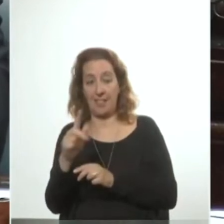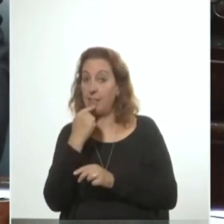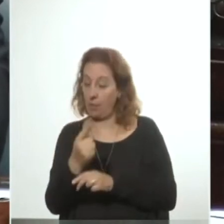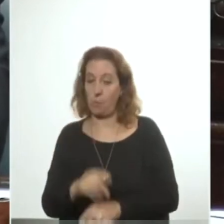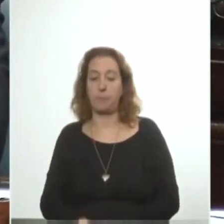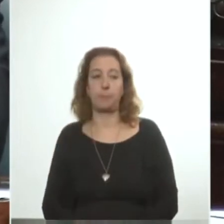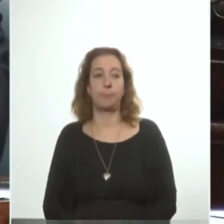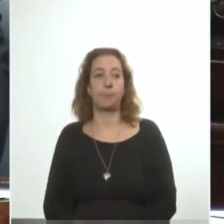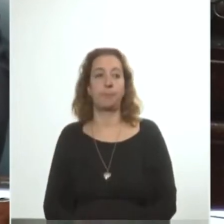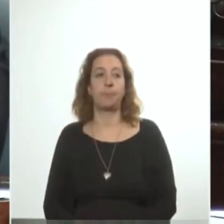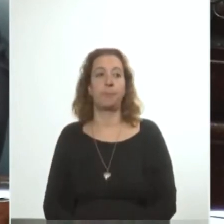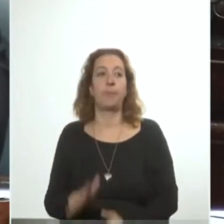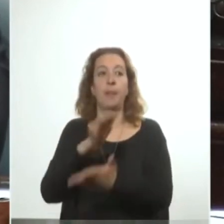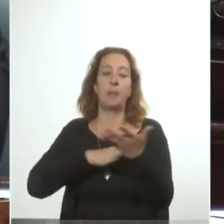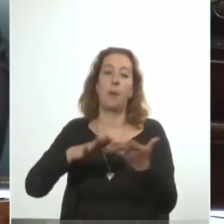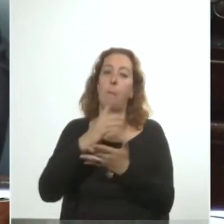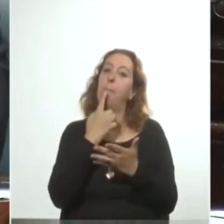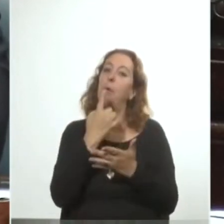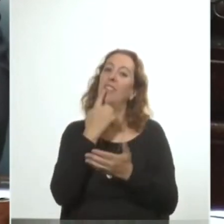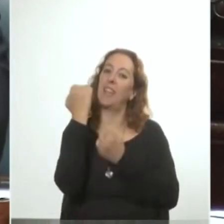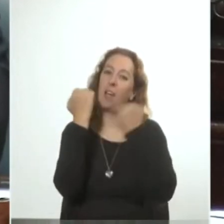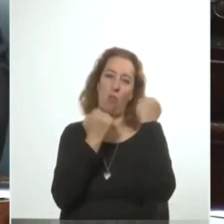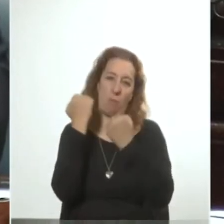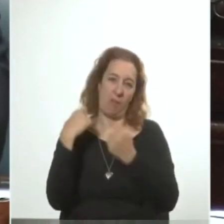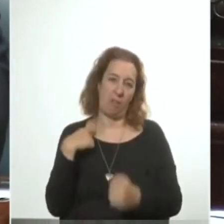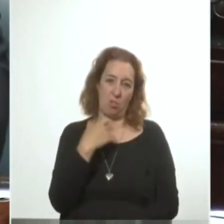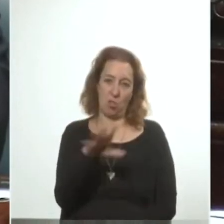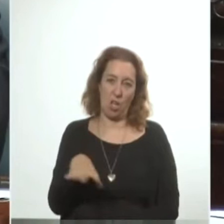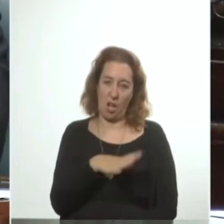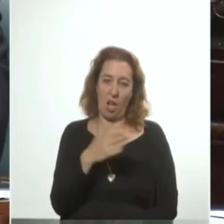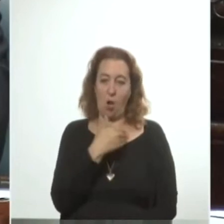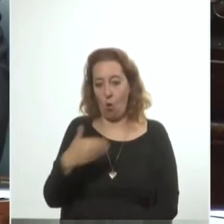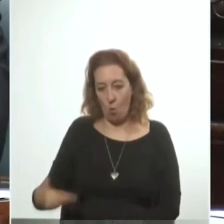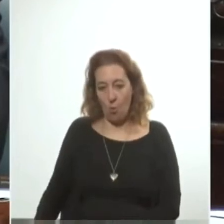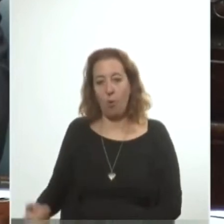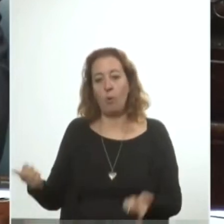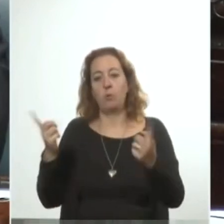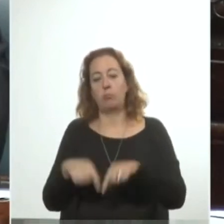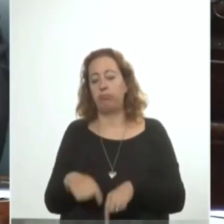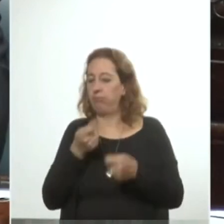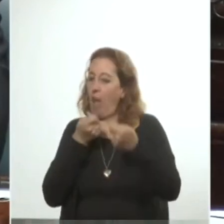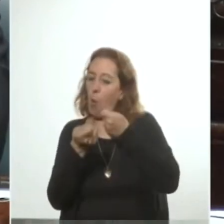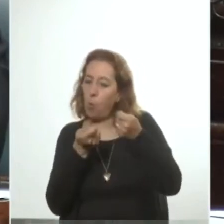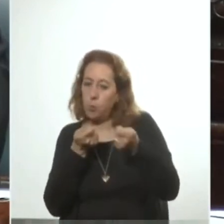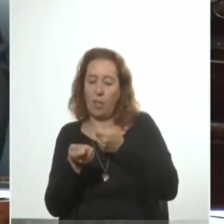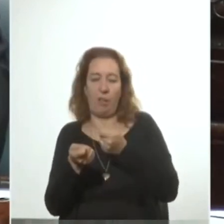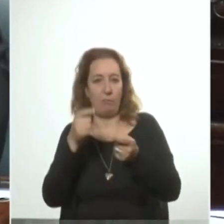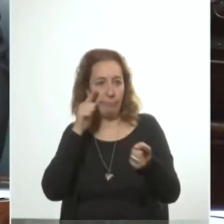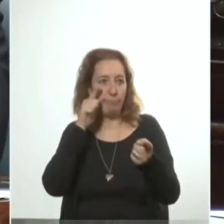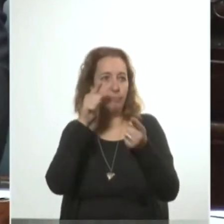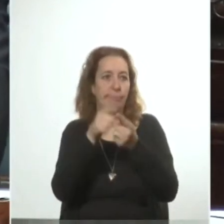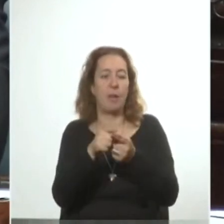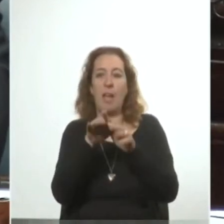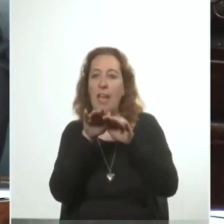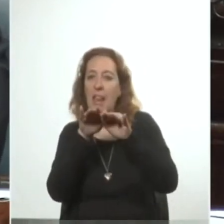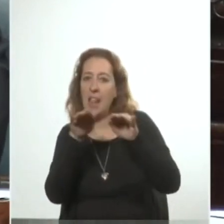En el plano de su política económica y social el gobierno se embarcó en un duro ajuste destinado a recuperar los equilibrios